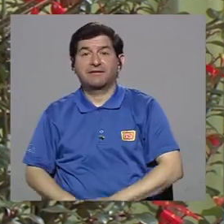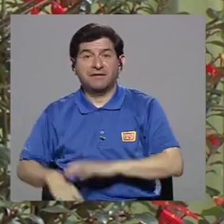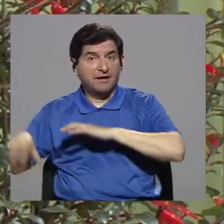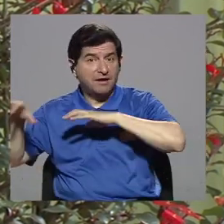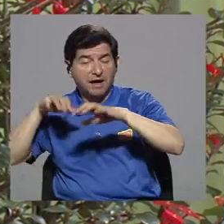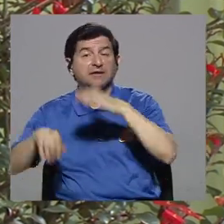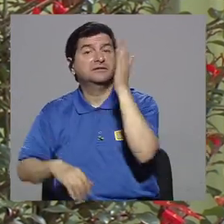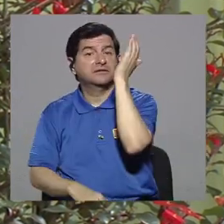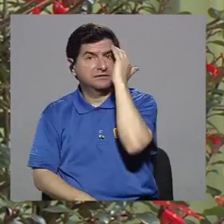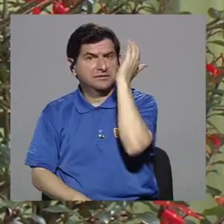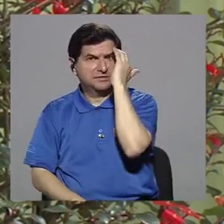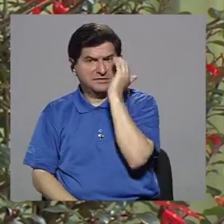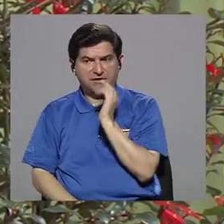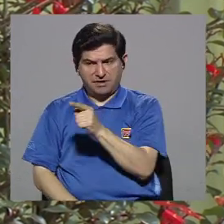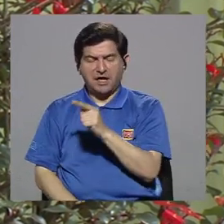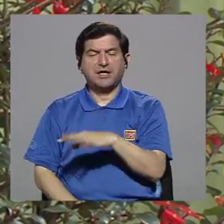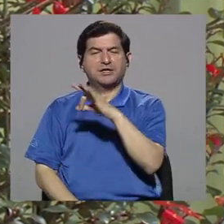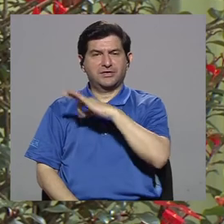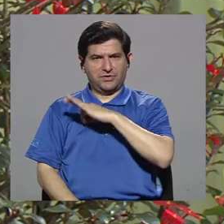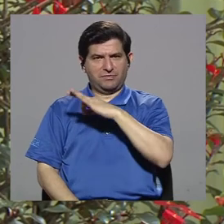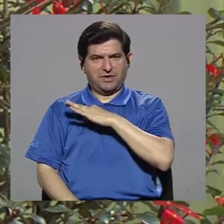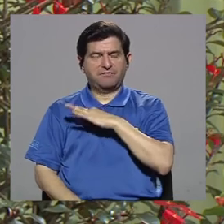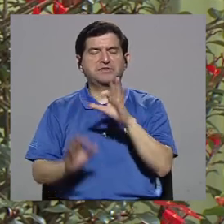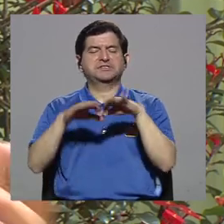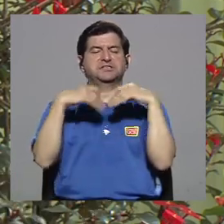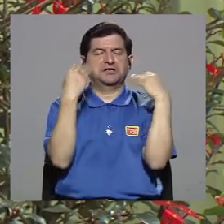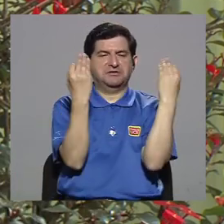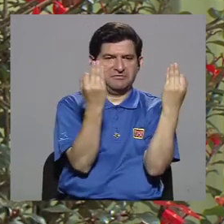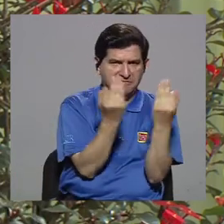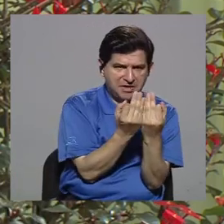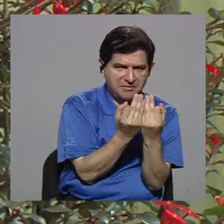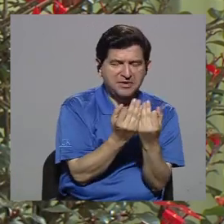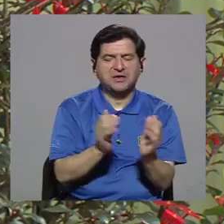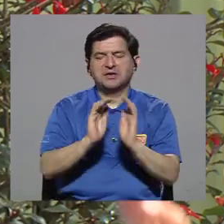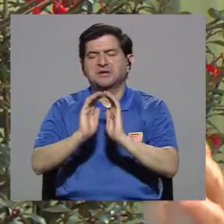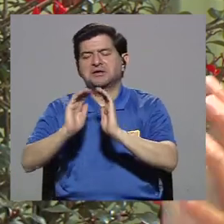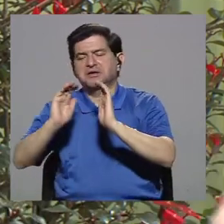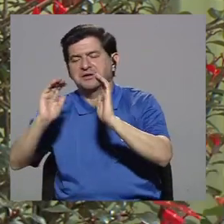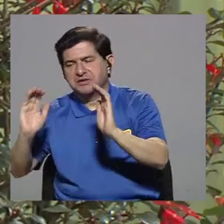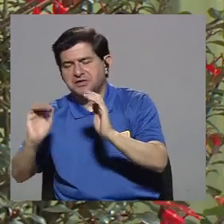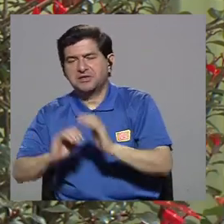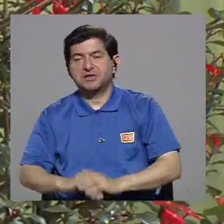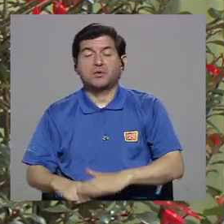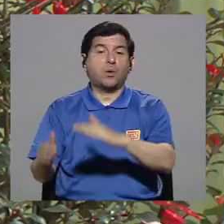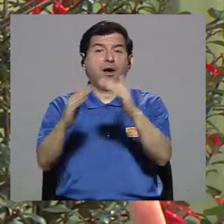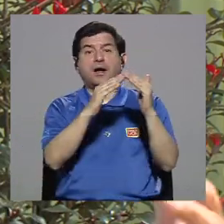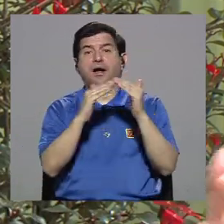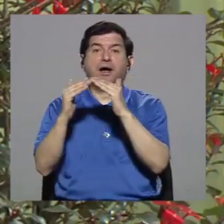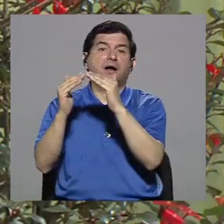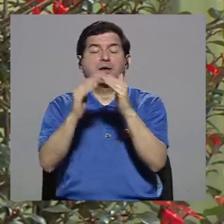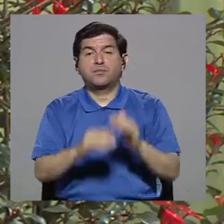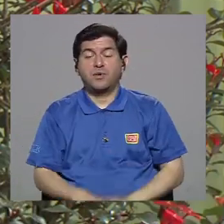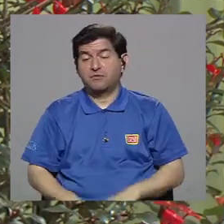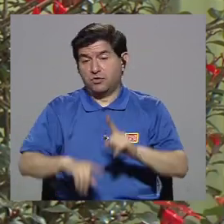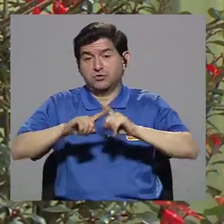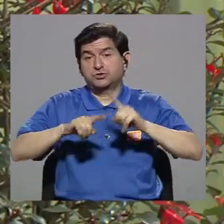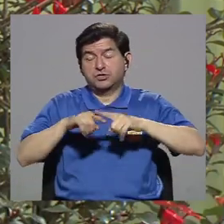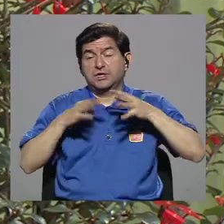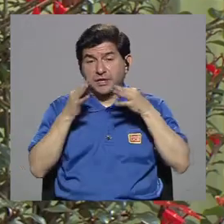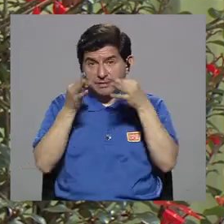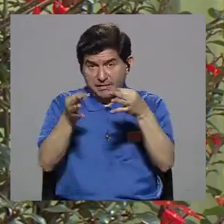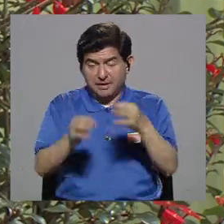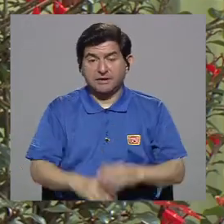a la familia, a los chiquitos, al pueblo si vive del turismo cada día. Cada día hay más